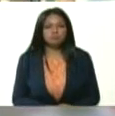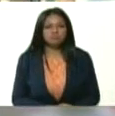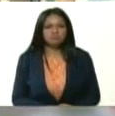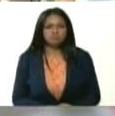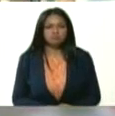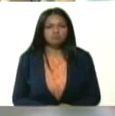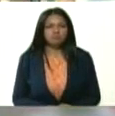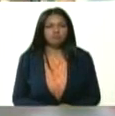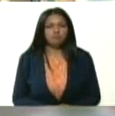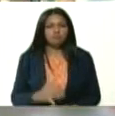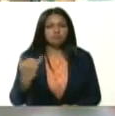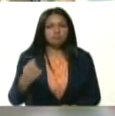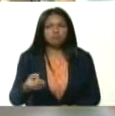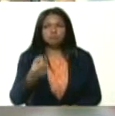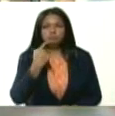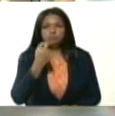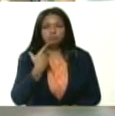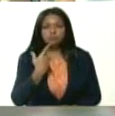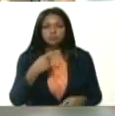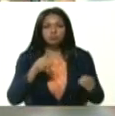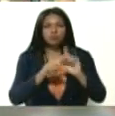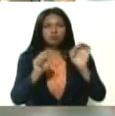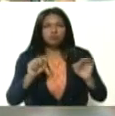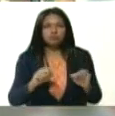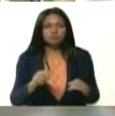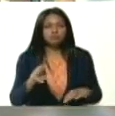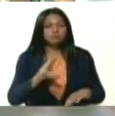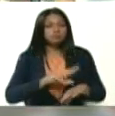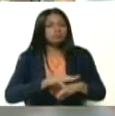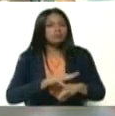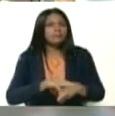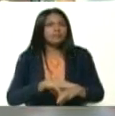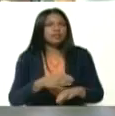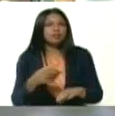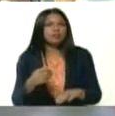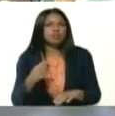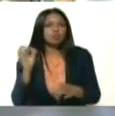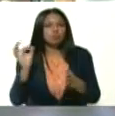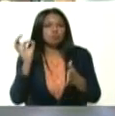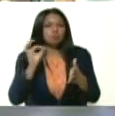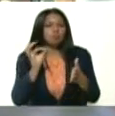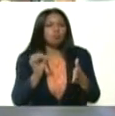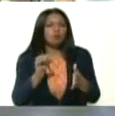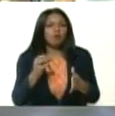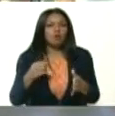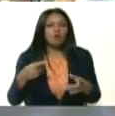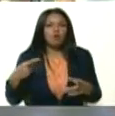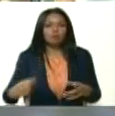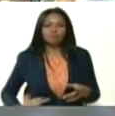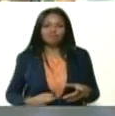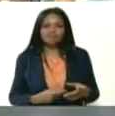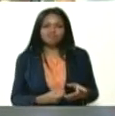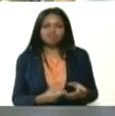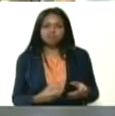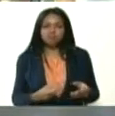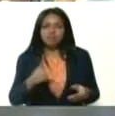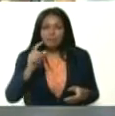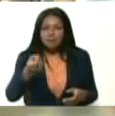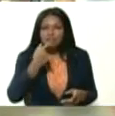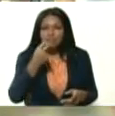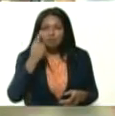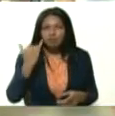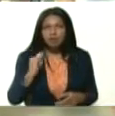Hay un tratamiento con un medicamento contra los parásitos. Hay un tratamiento